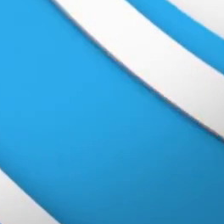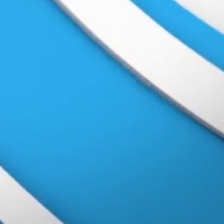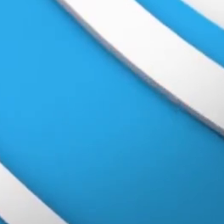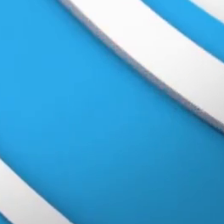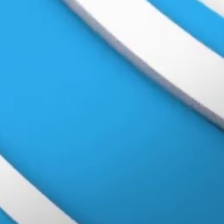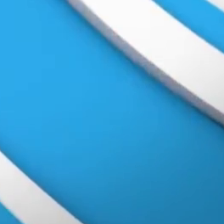¡Gracias por